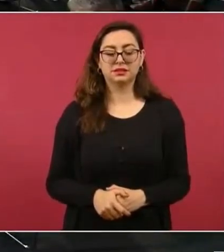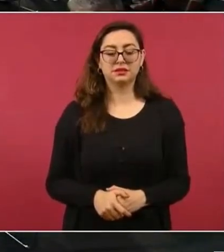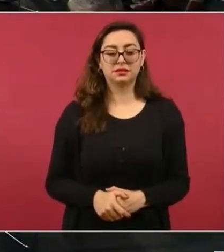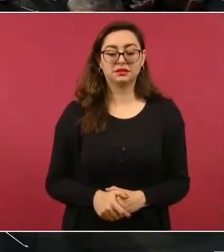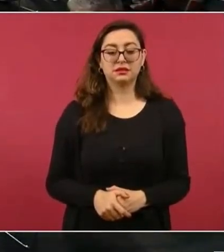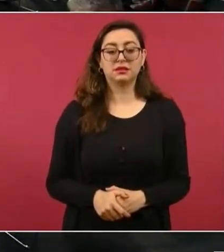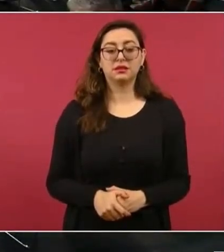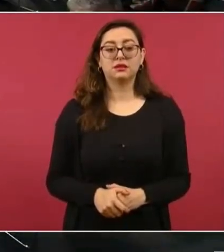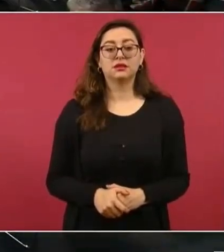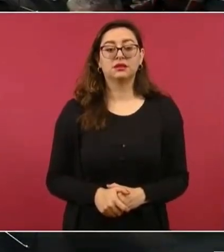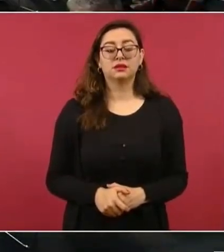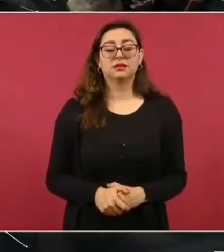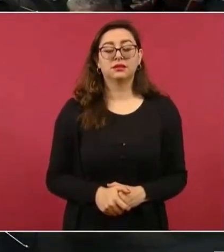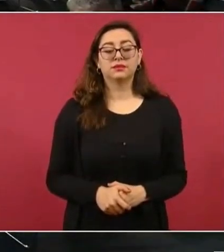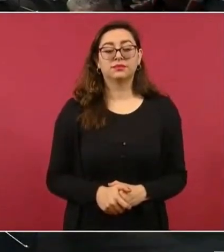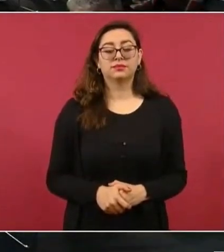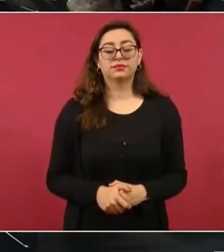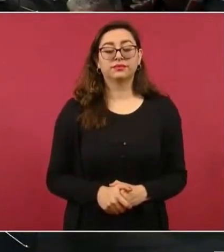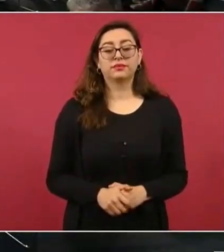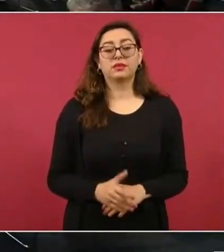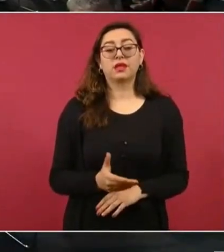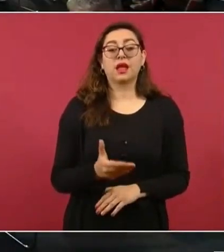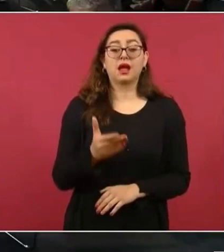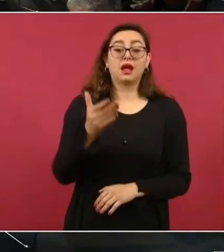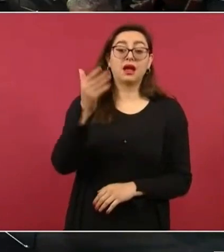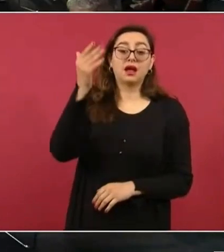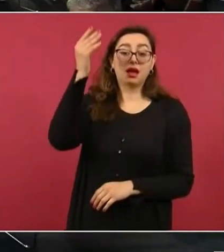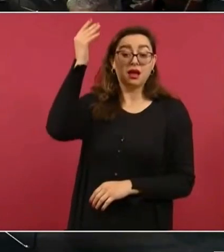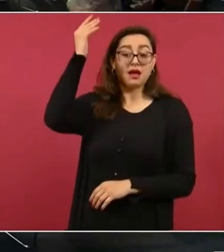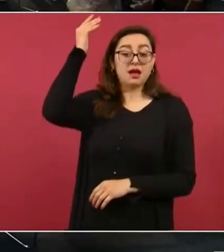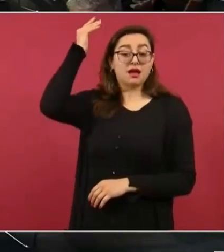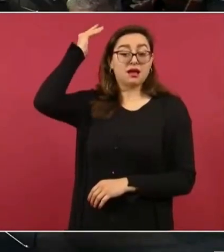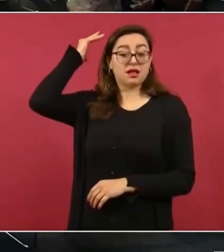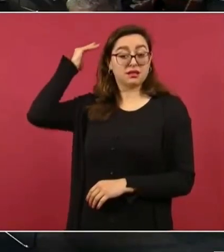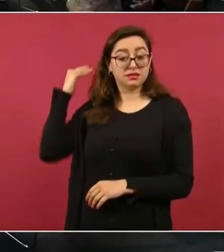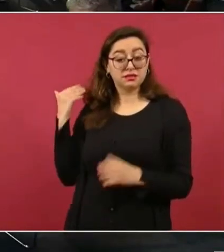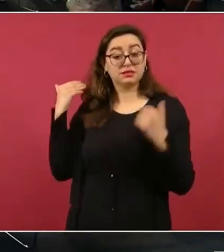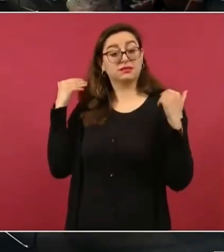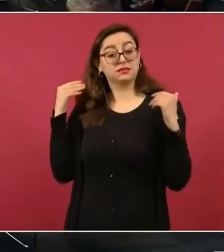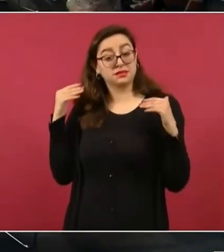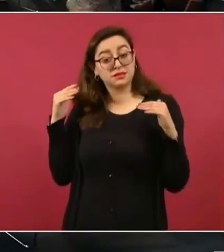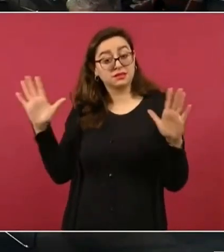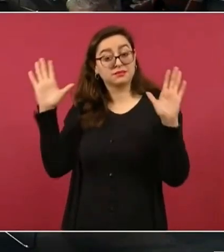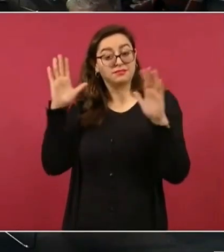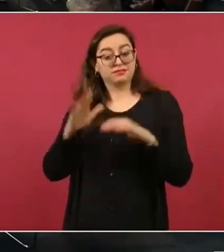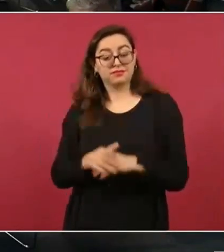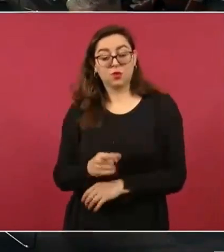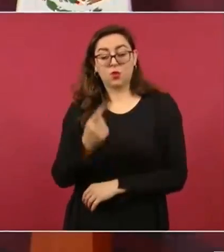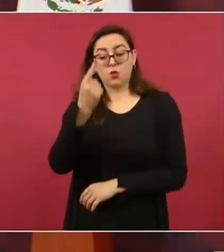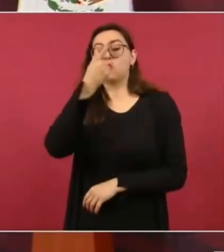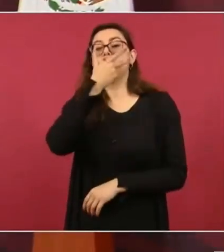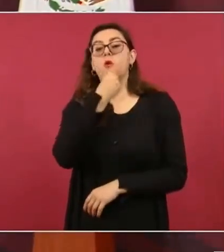muy cercano, muy cercano al gobierno.